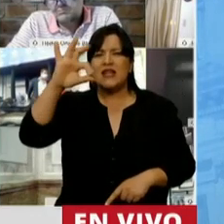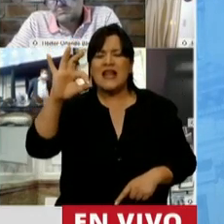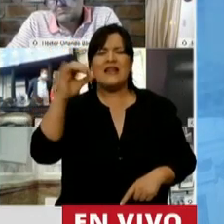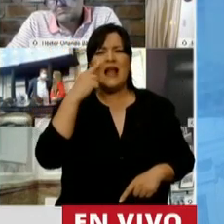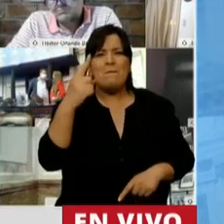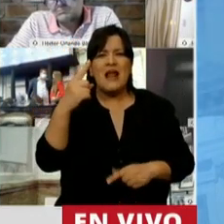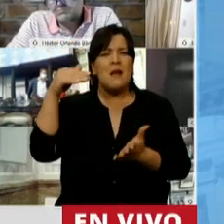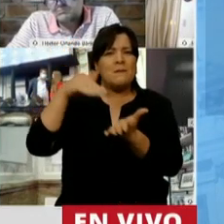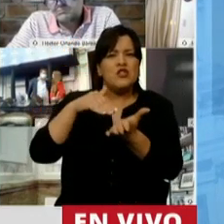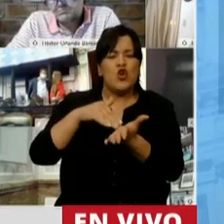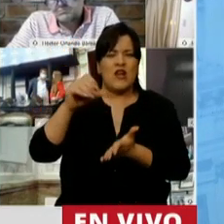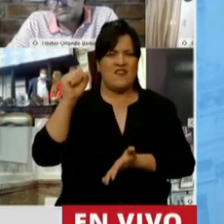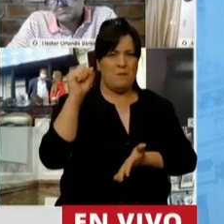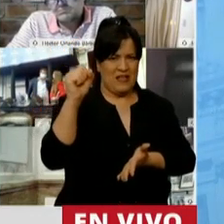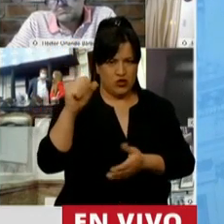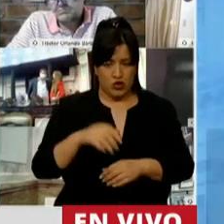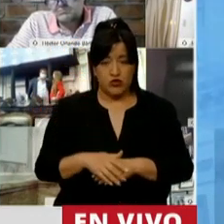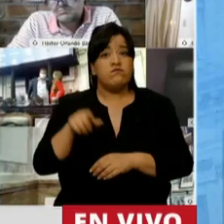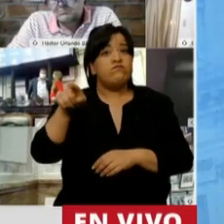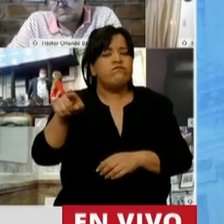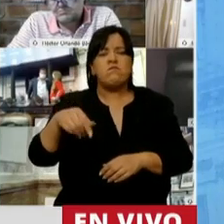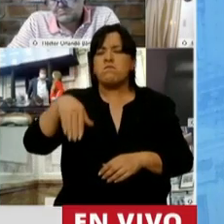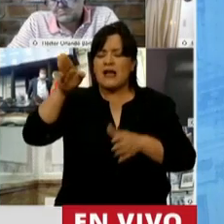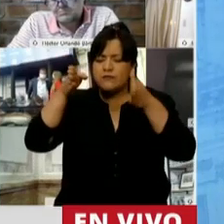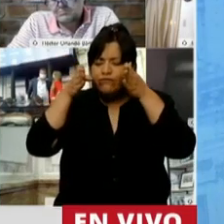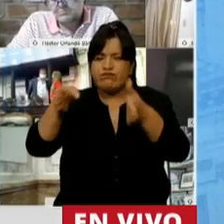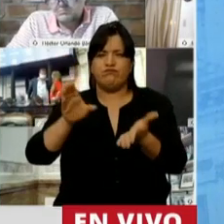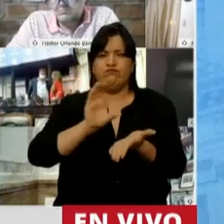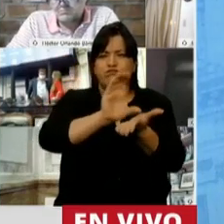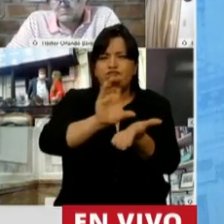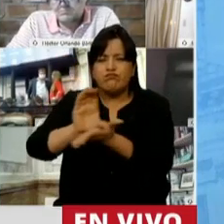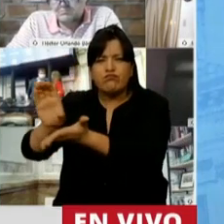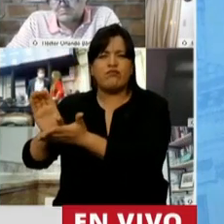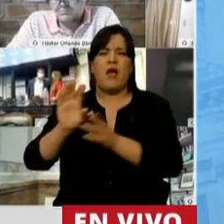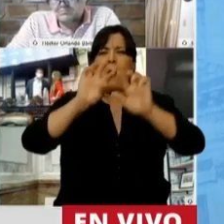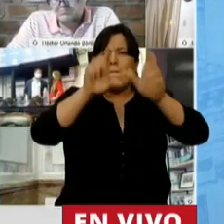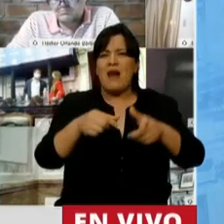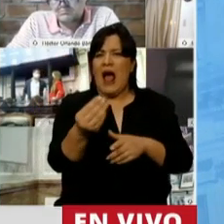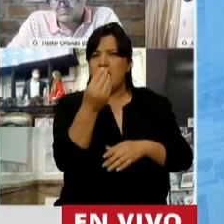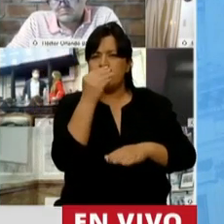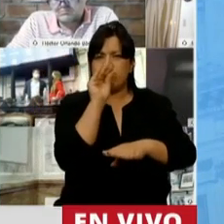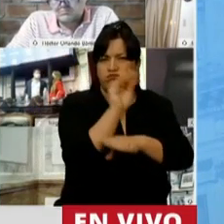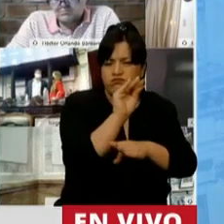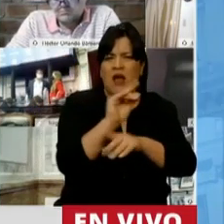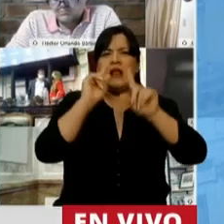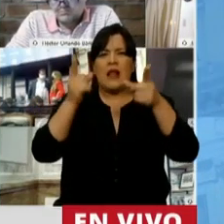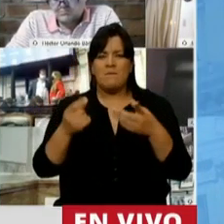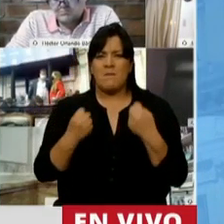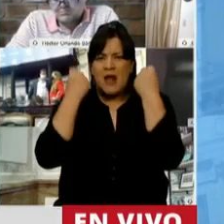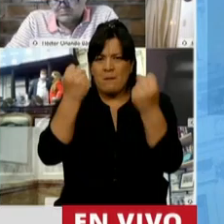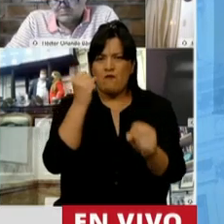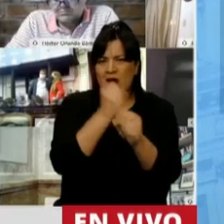millones de pesos que serán destinados a programas alimentarios, potenciar trabajo,